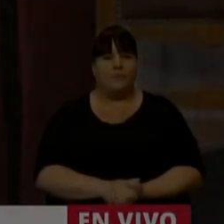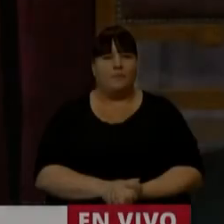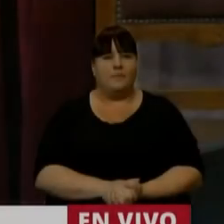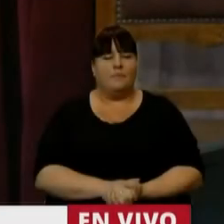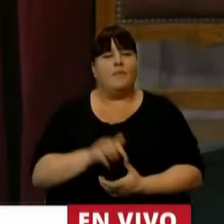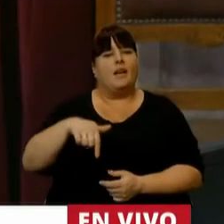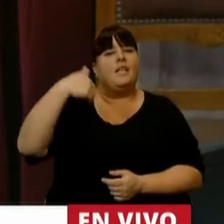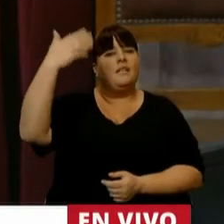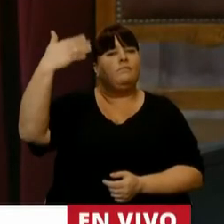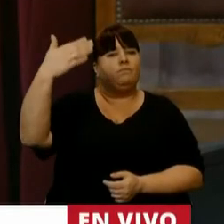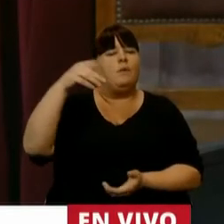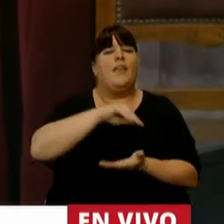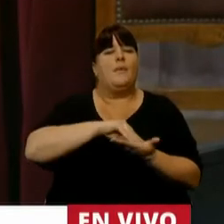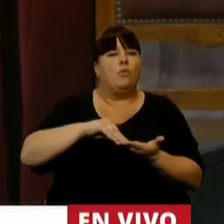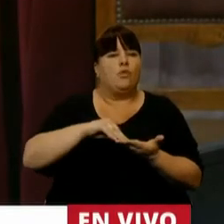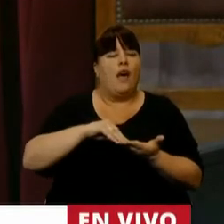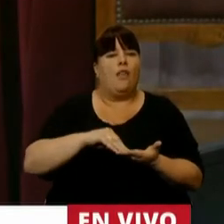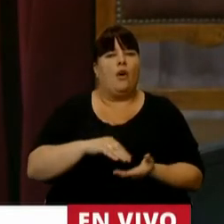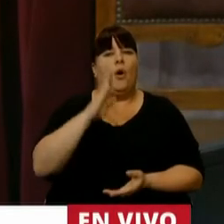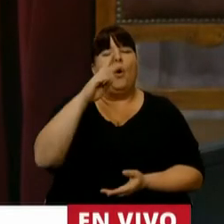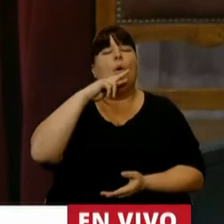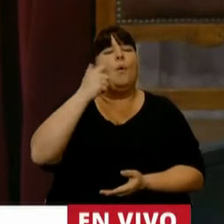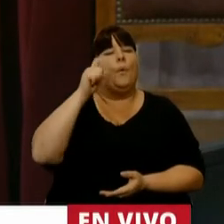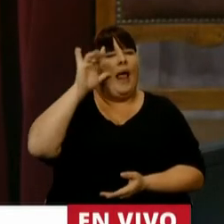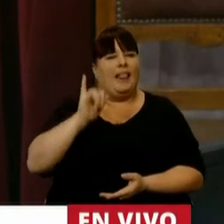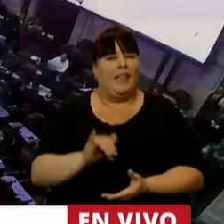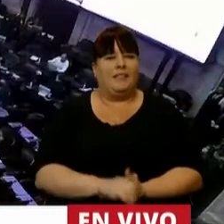En el uso de la palabra, el diputado Eduardo Valdés.